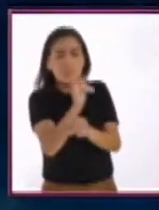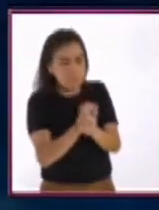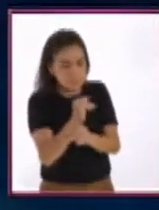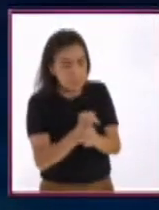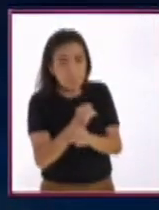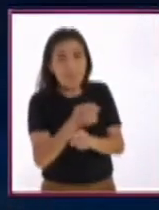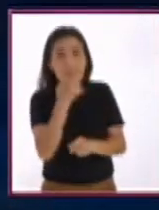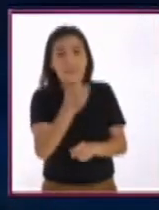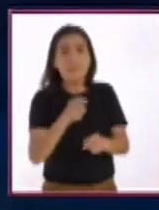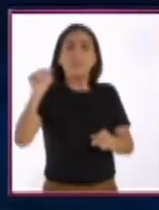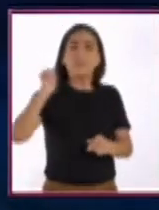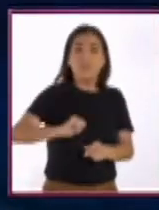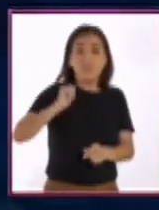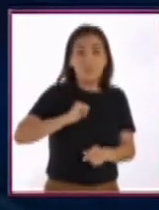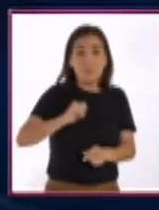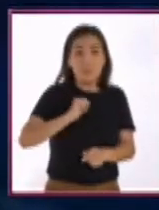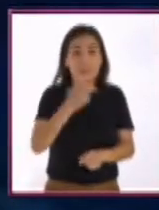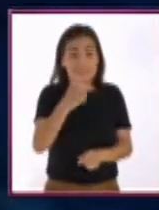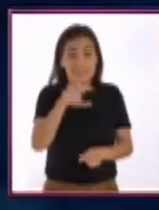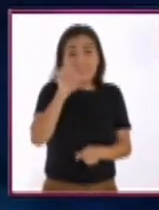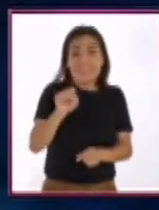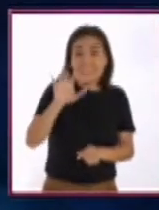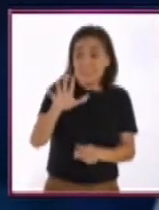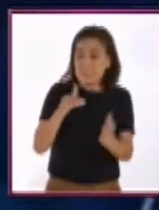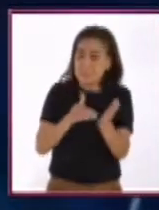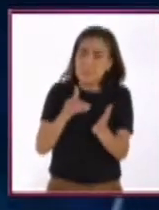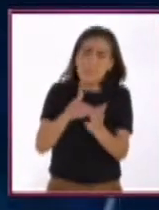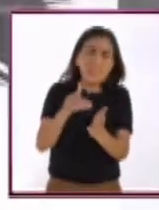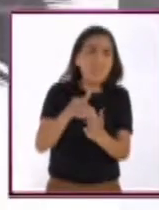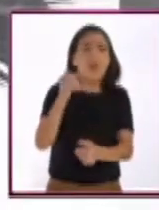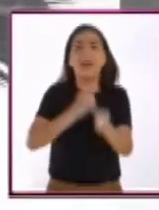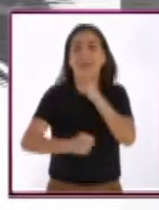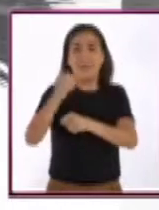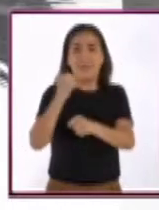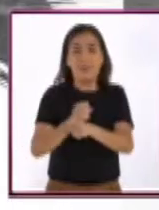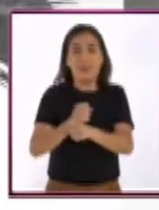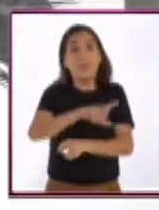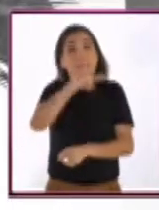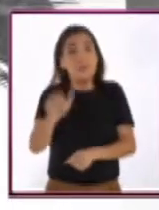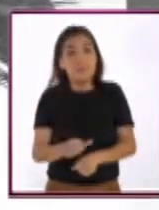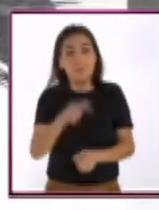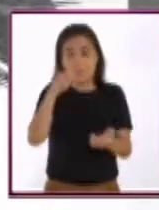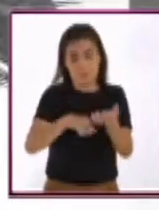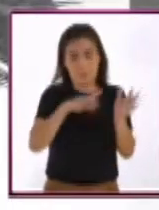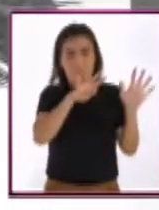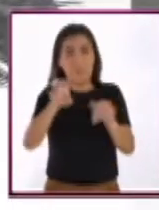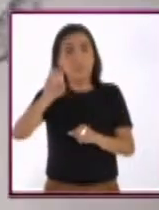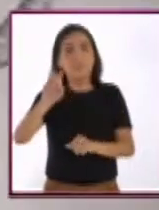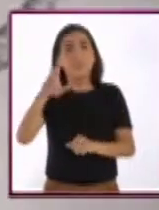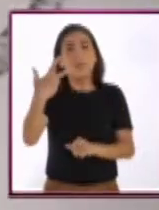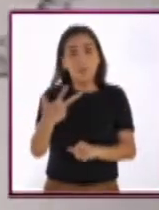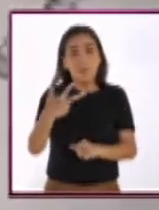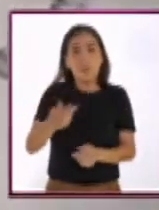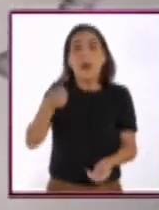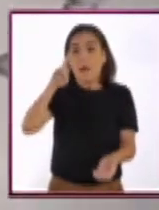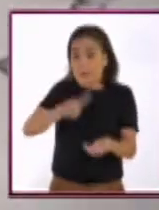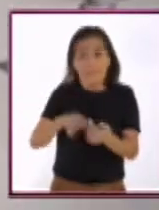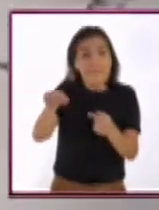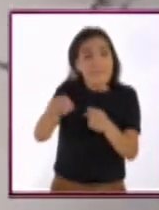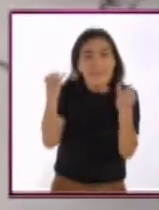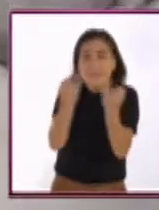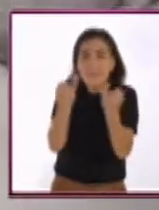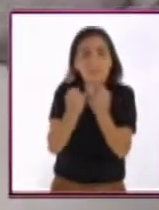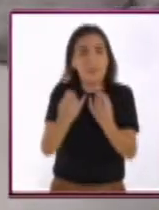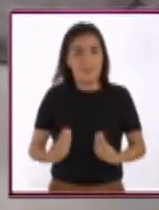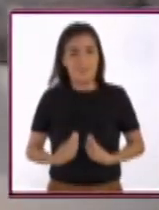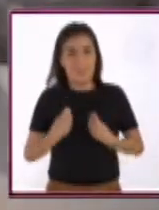Por los registros fósiles, se creían extintos hace 65 millones de años, pero en 1938 encontraron un